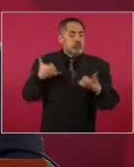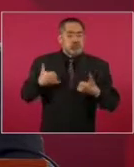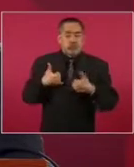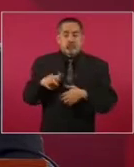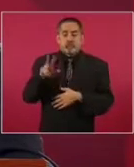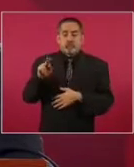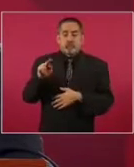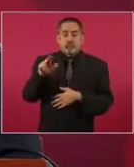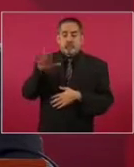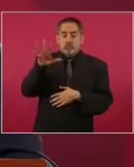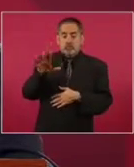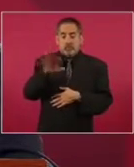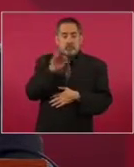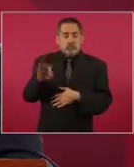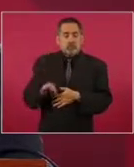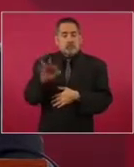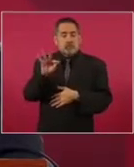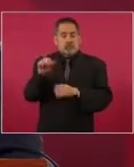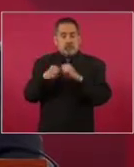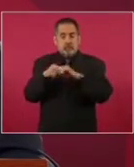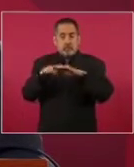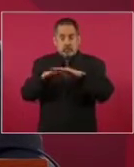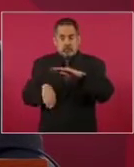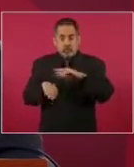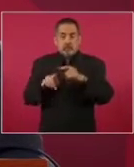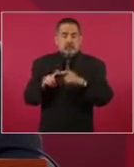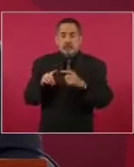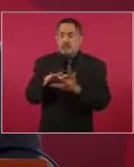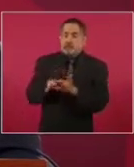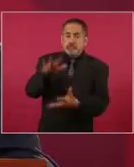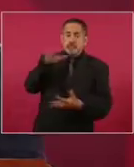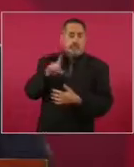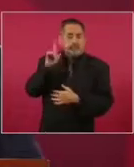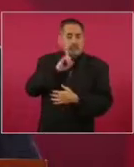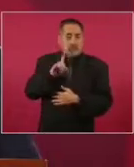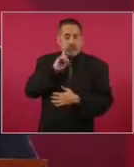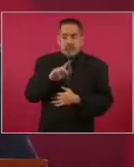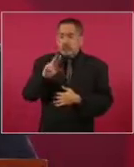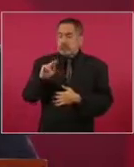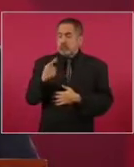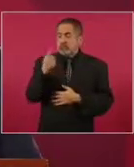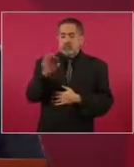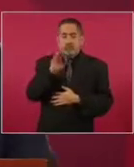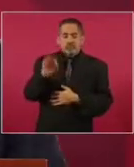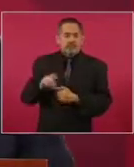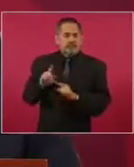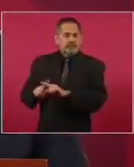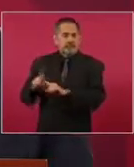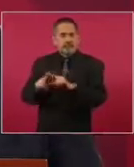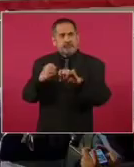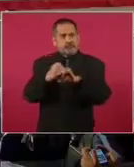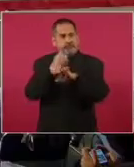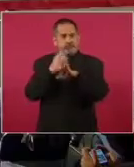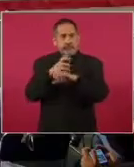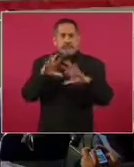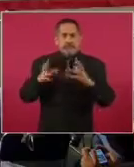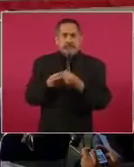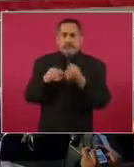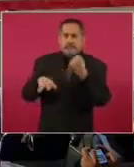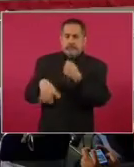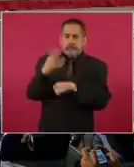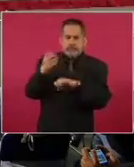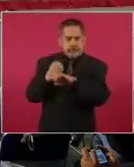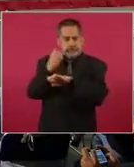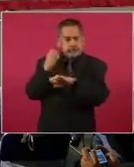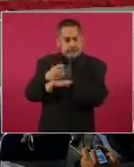% menores de 40 años, mayoría de mujeres, el 81% de distintos estados, 14 estados de la República